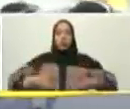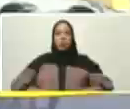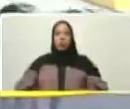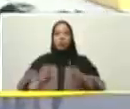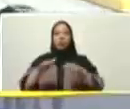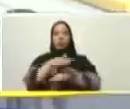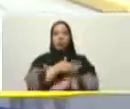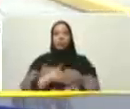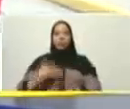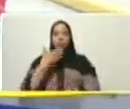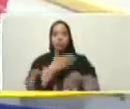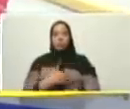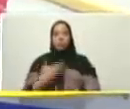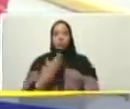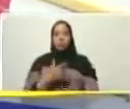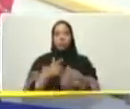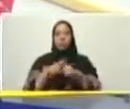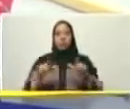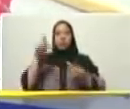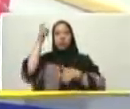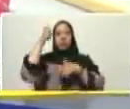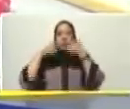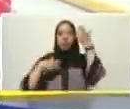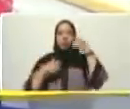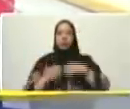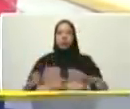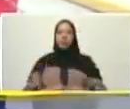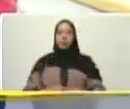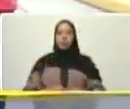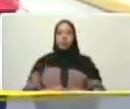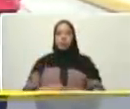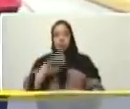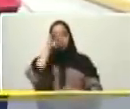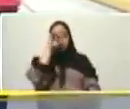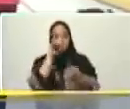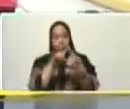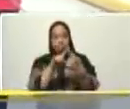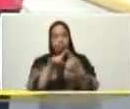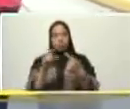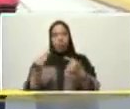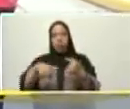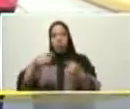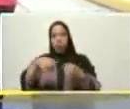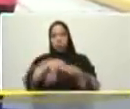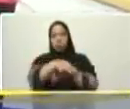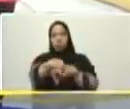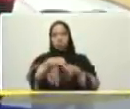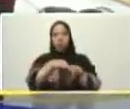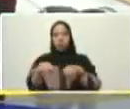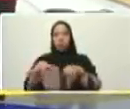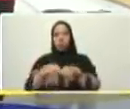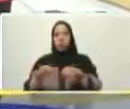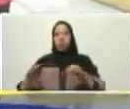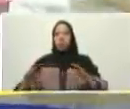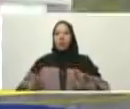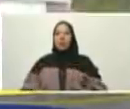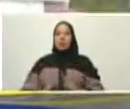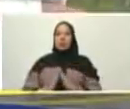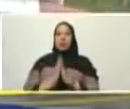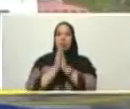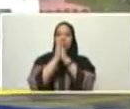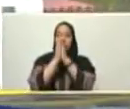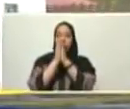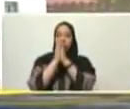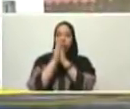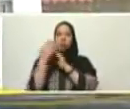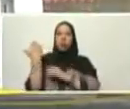misión con la orientación del comandante Hugo Chávez hoy nos encontramos en el municipio Santos Marquina en